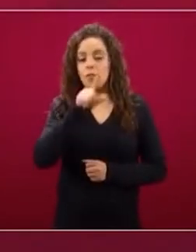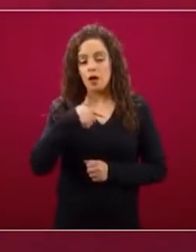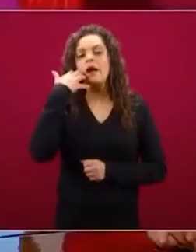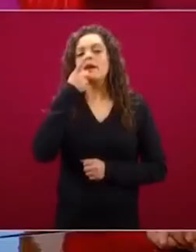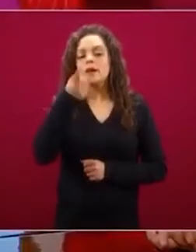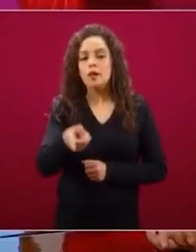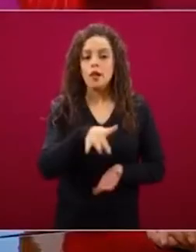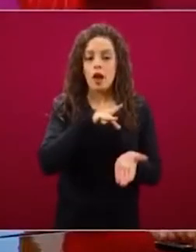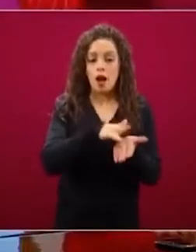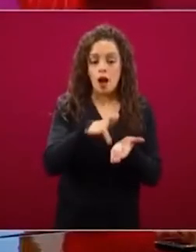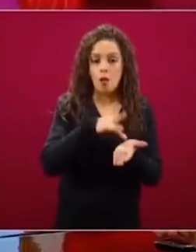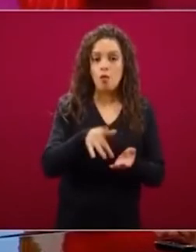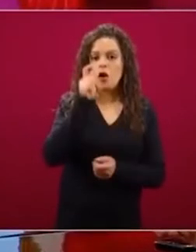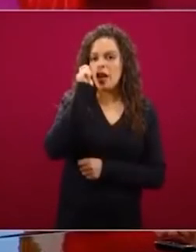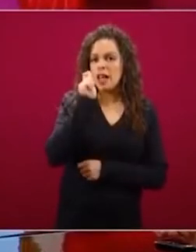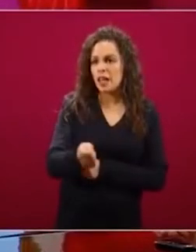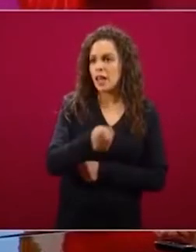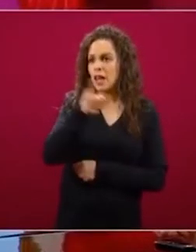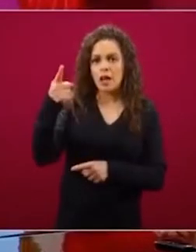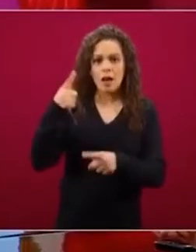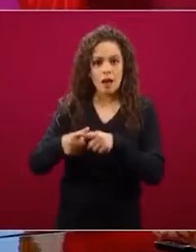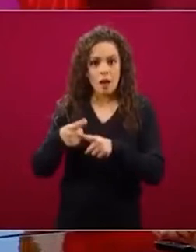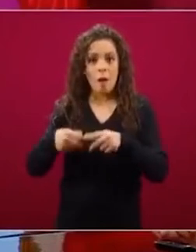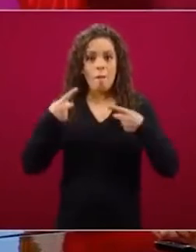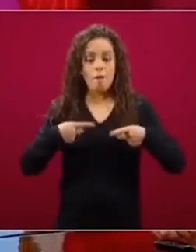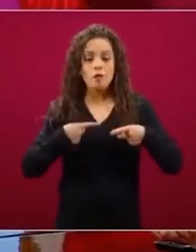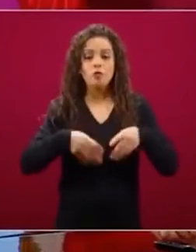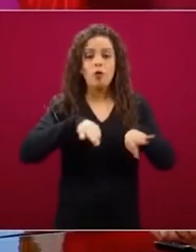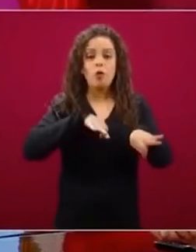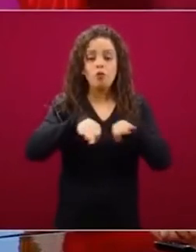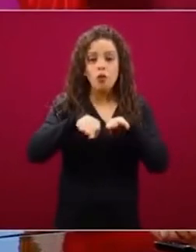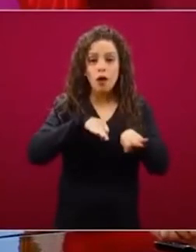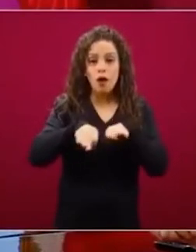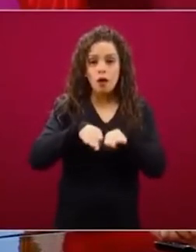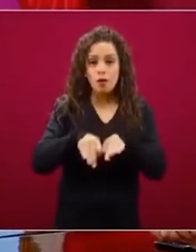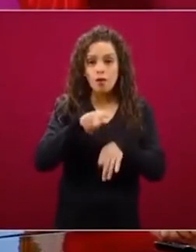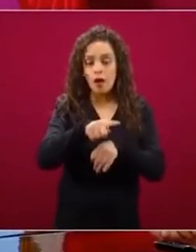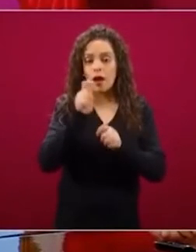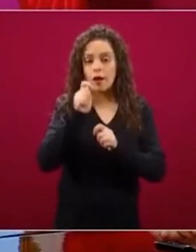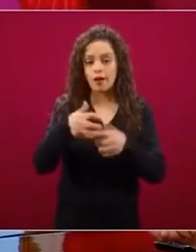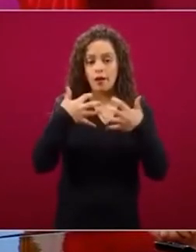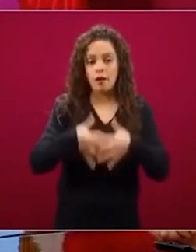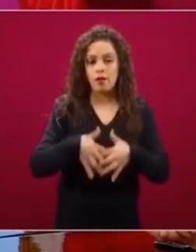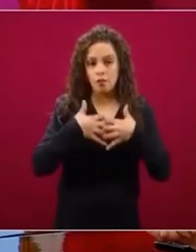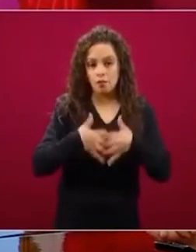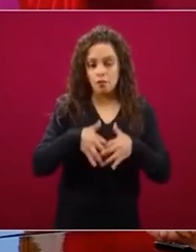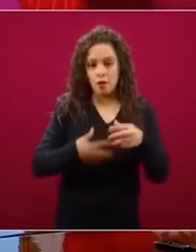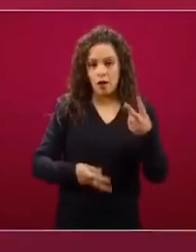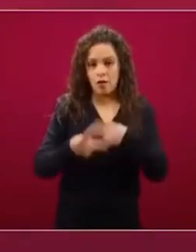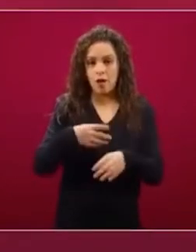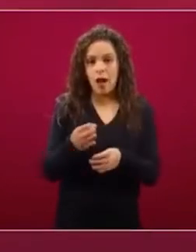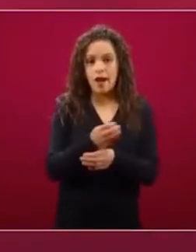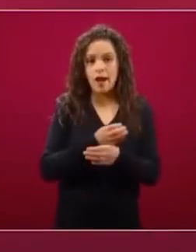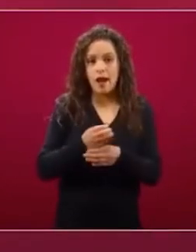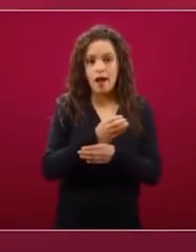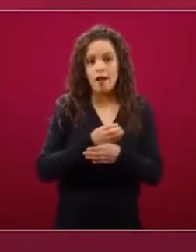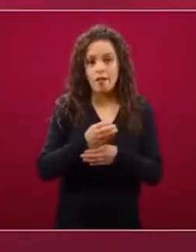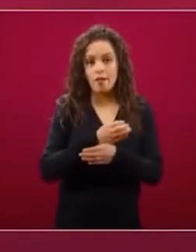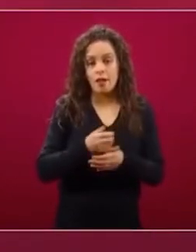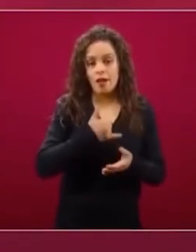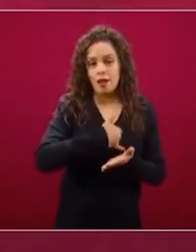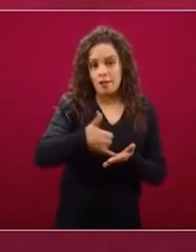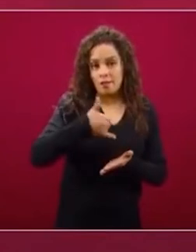productores de café de hasta cinco hectáreas, yo diría propiamente el 95 por ciento de los productores del café